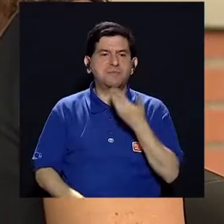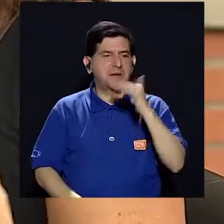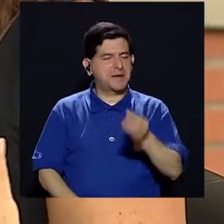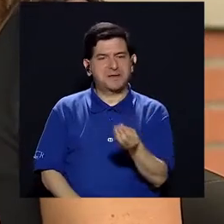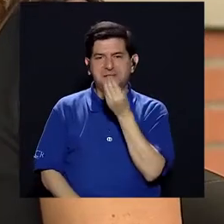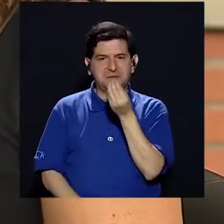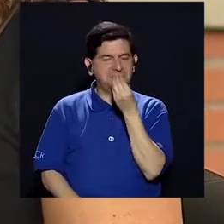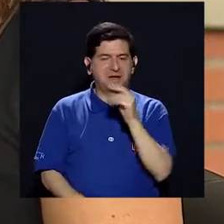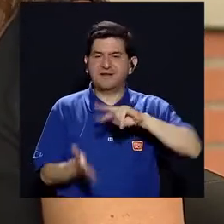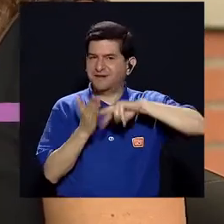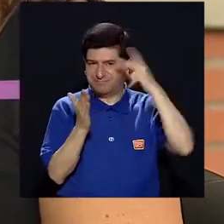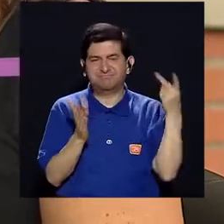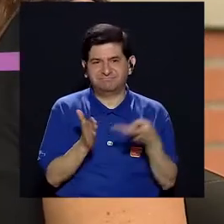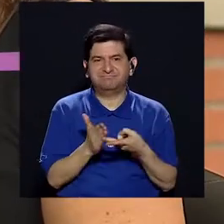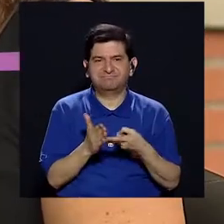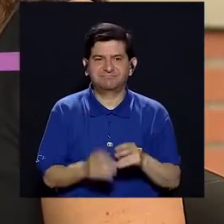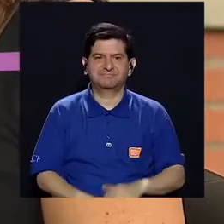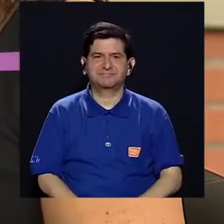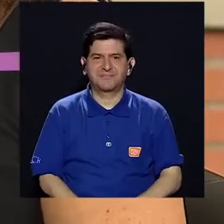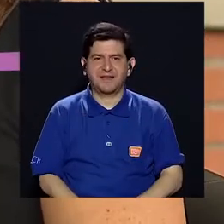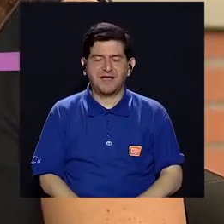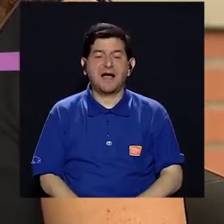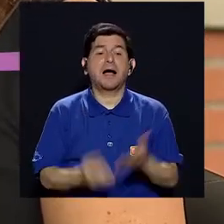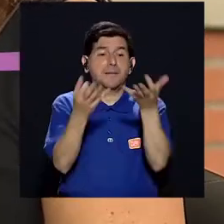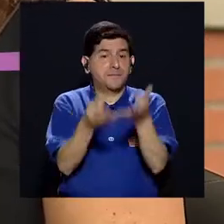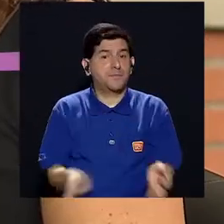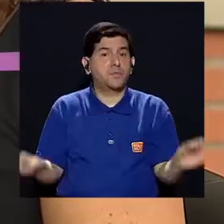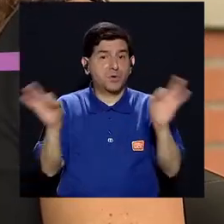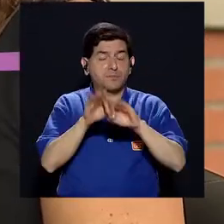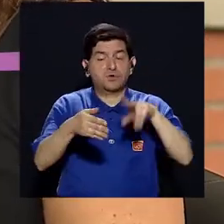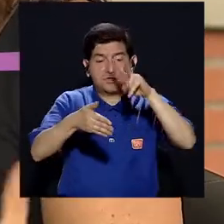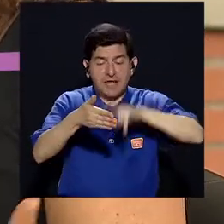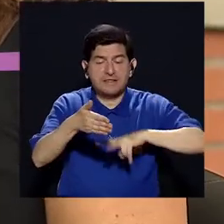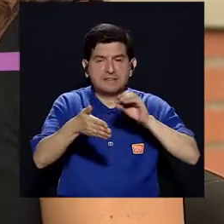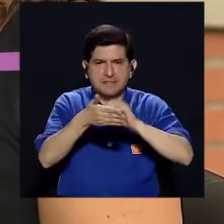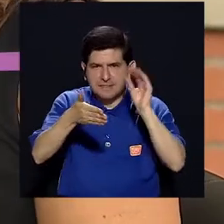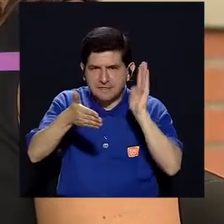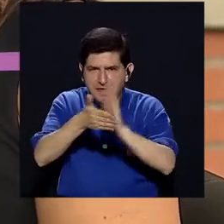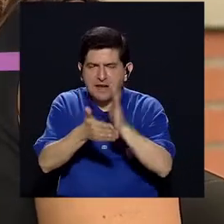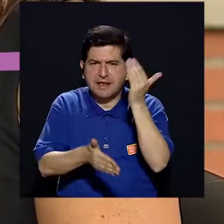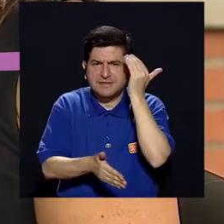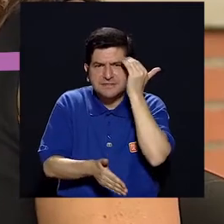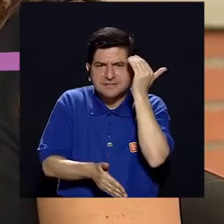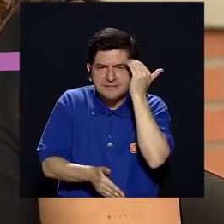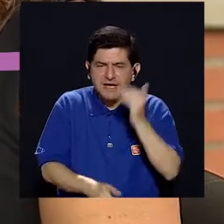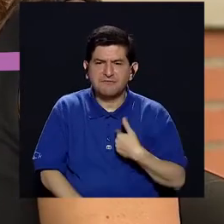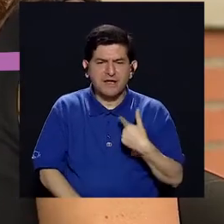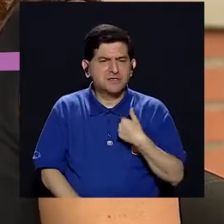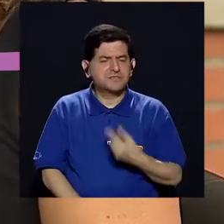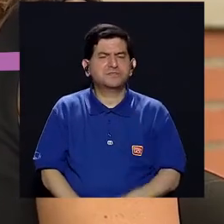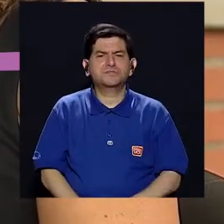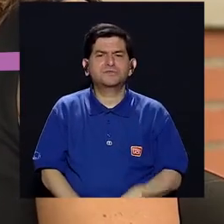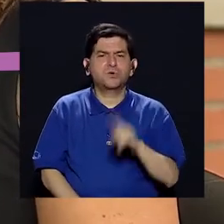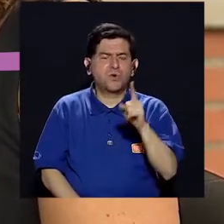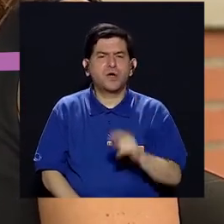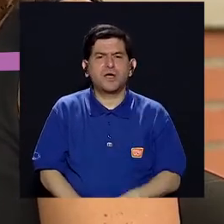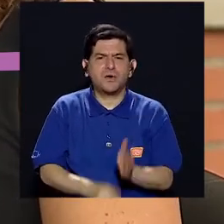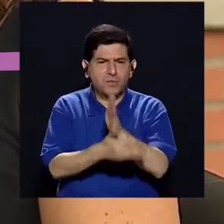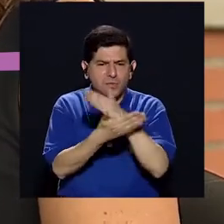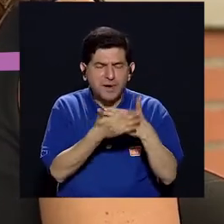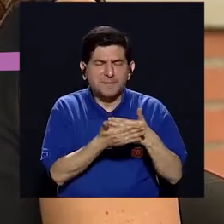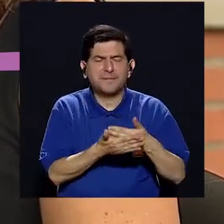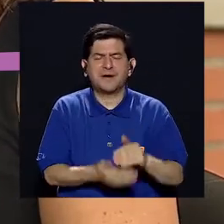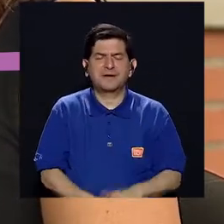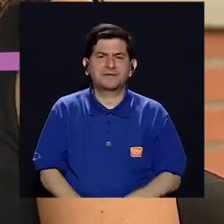vida y una mala alimentación que genera eso. Entonces, de ahí la importancia de leer etiquetas, saber lo que me estoy consumiendo en un producto, en